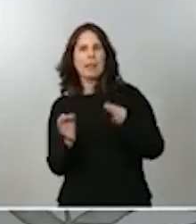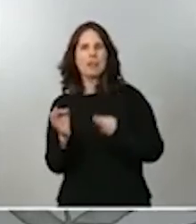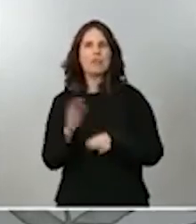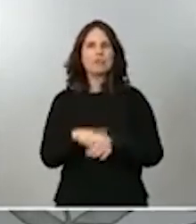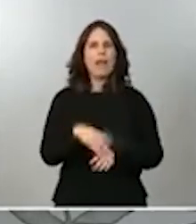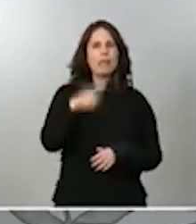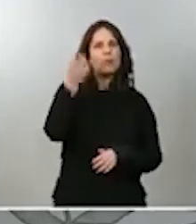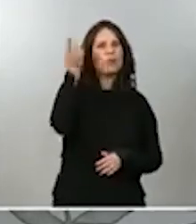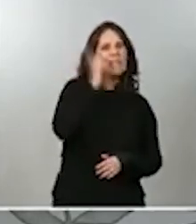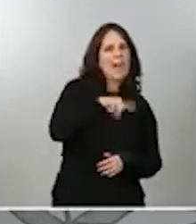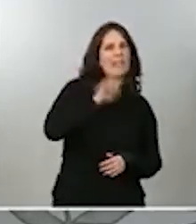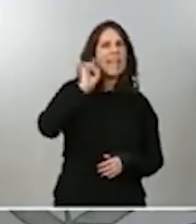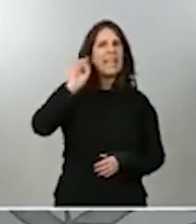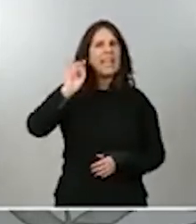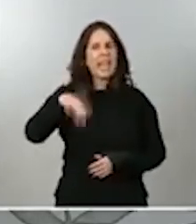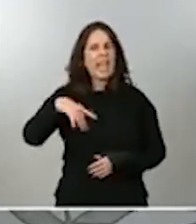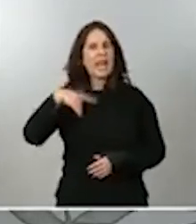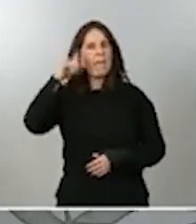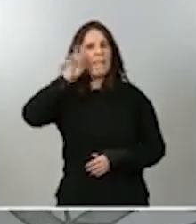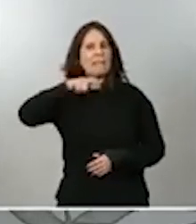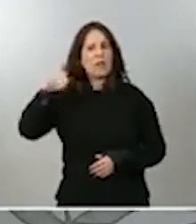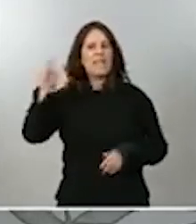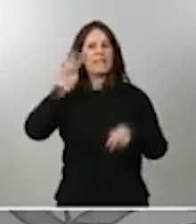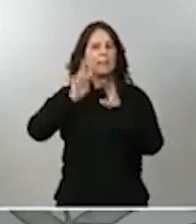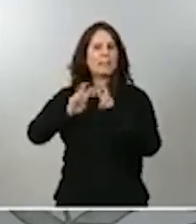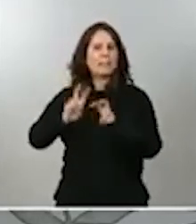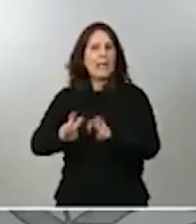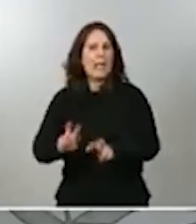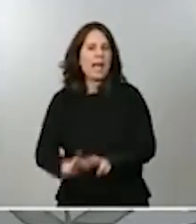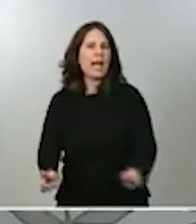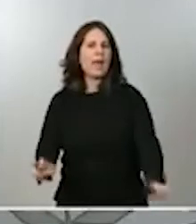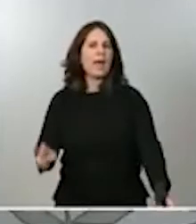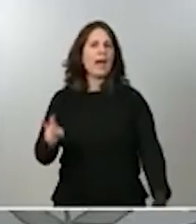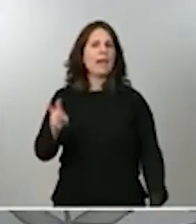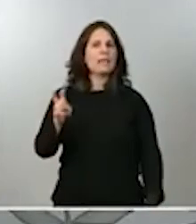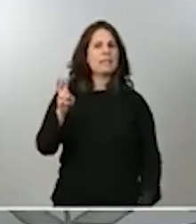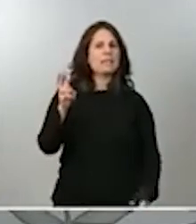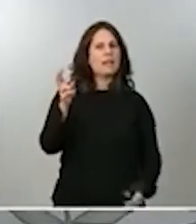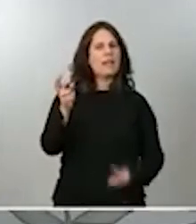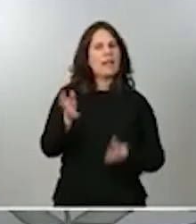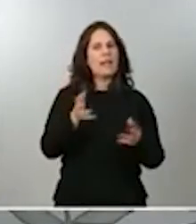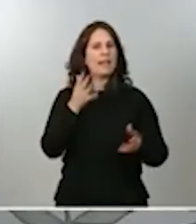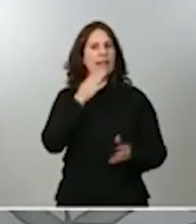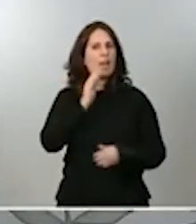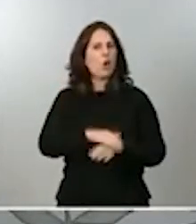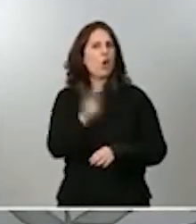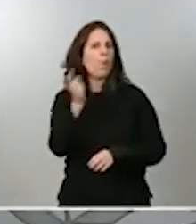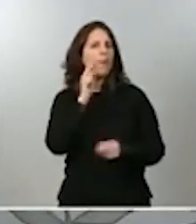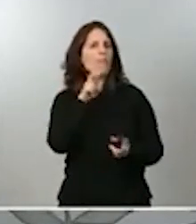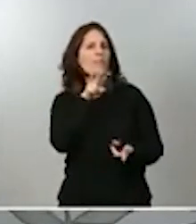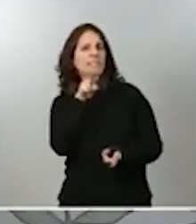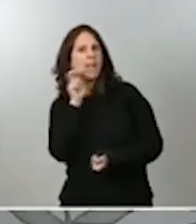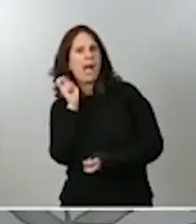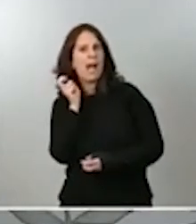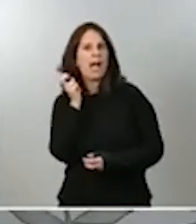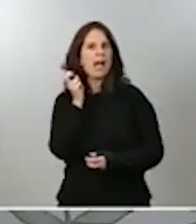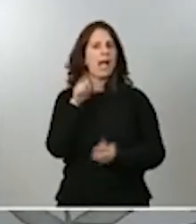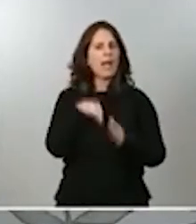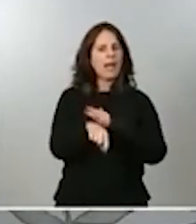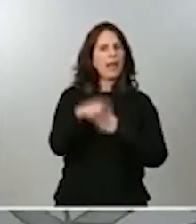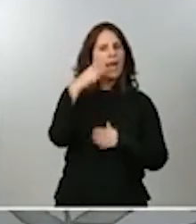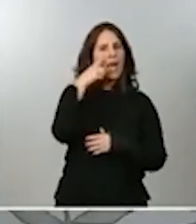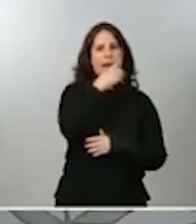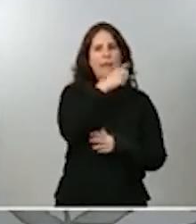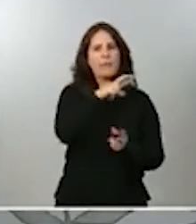de las personas que son investigadas analizadas o que cumplen con sus obligaciones fiscales ante la agencia tributaria y